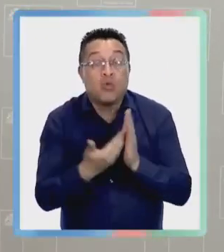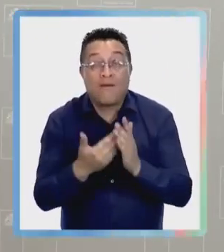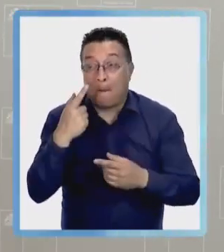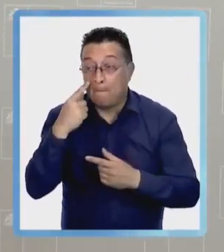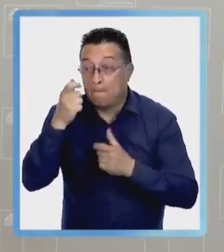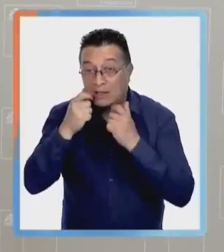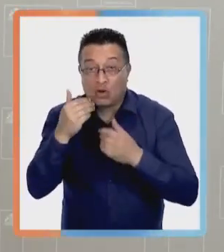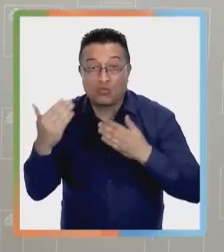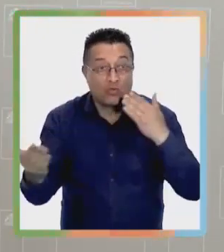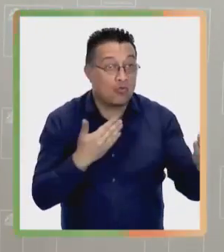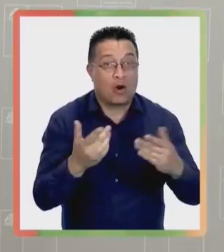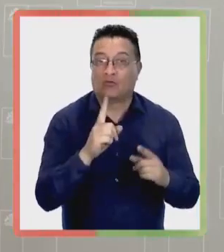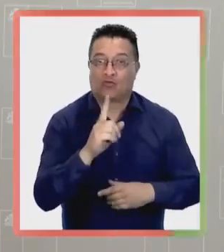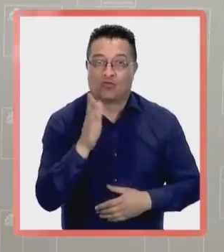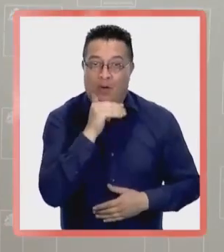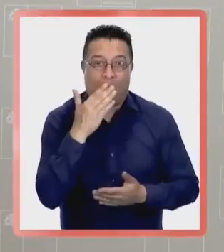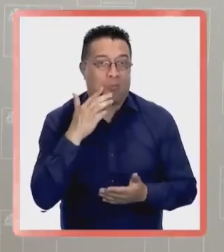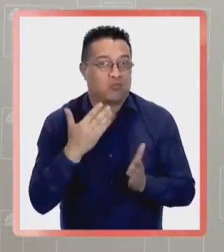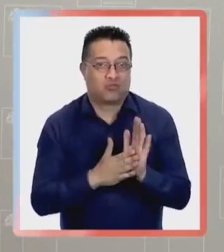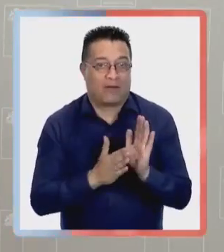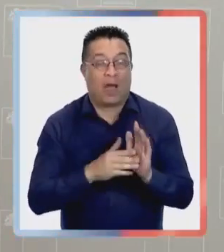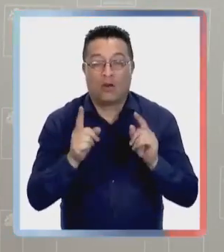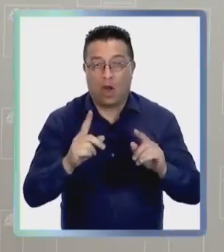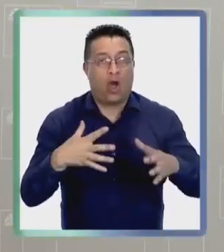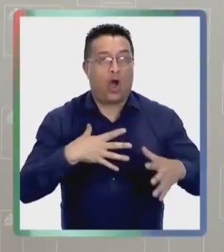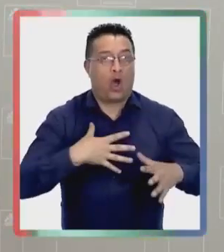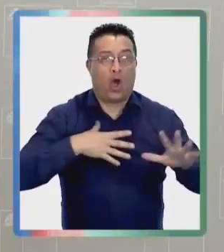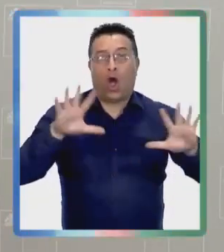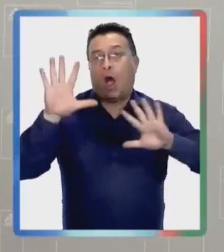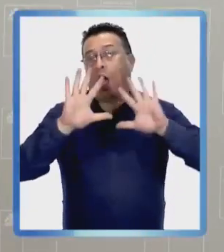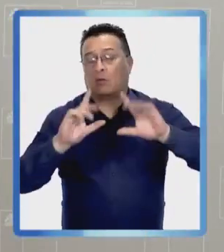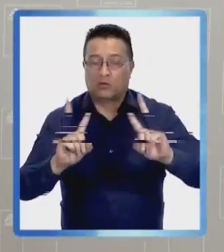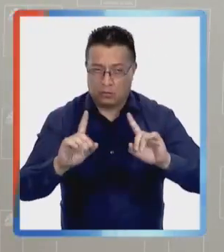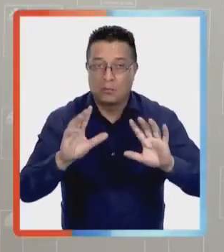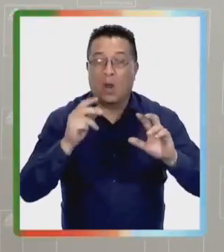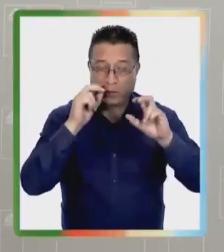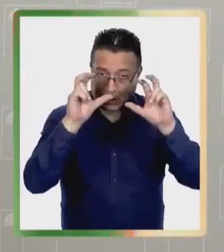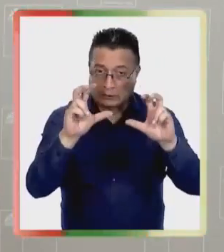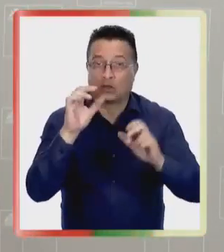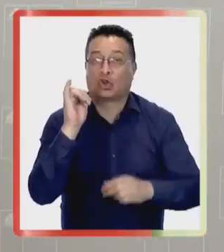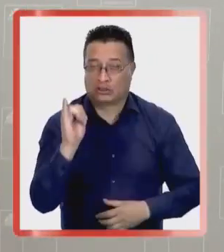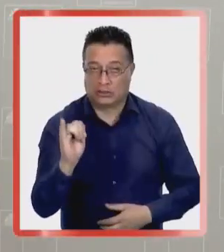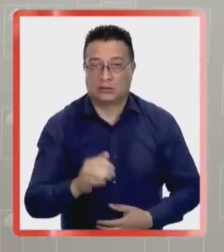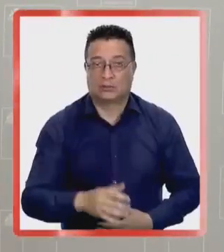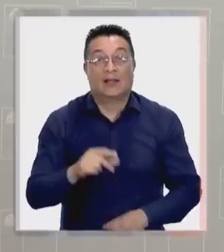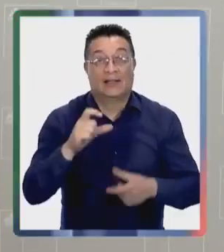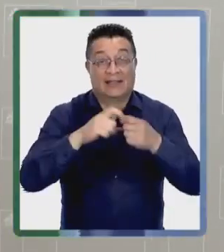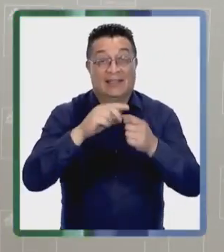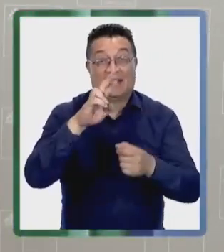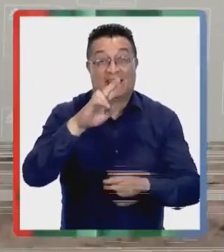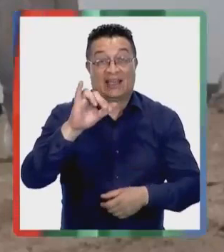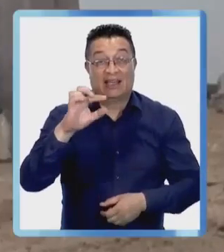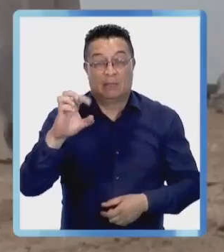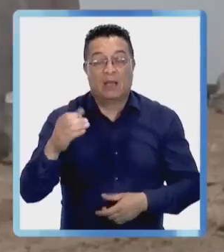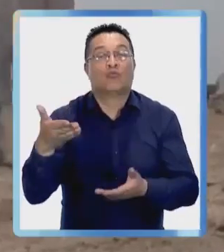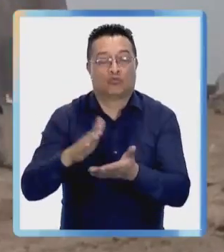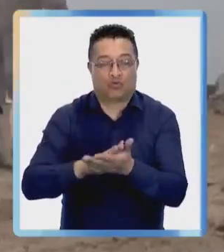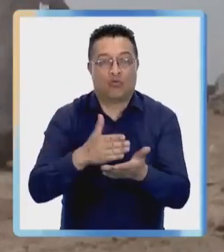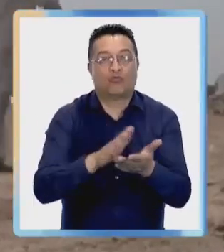evidencia de transmisión entre personas. Por eso el llamado es a no alarmarse, pero así a estar alerta.